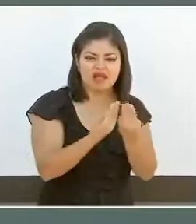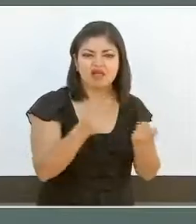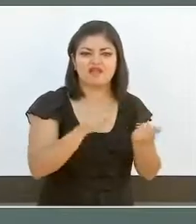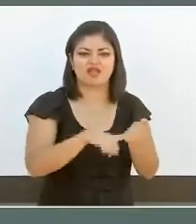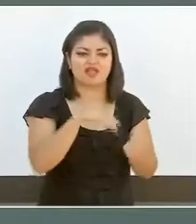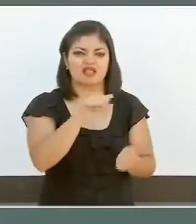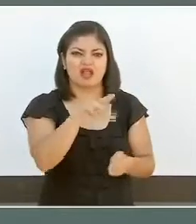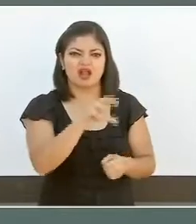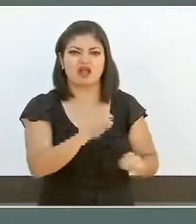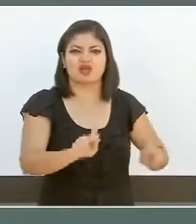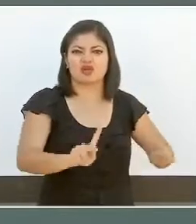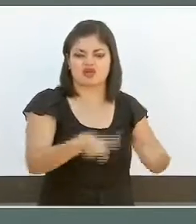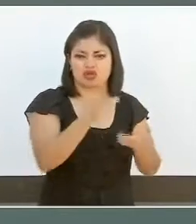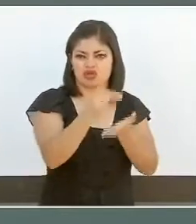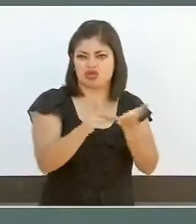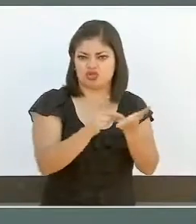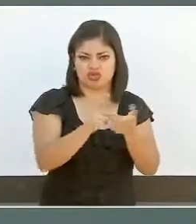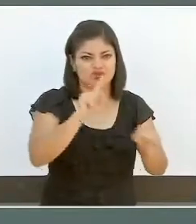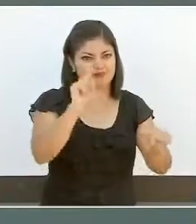blanco.